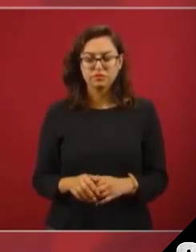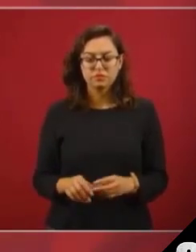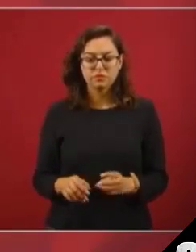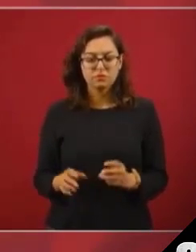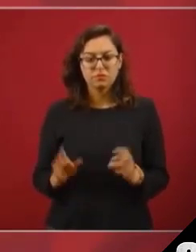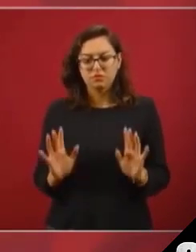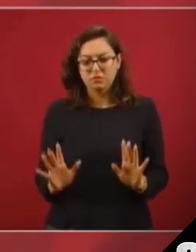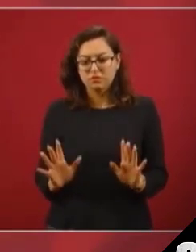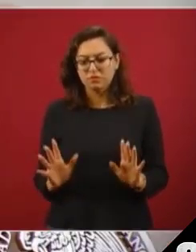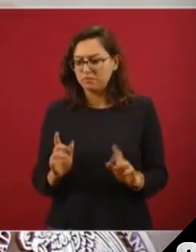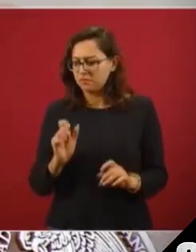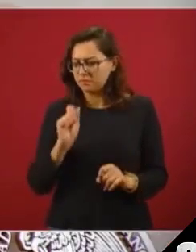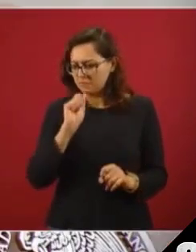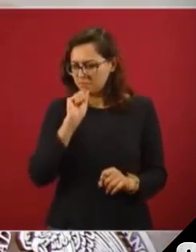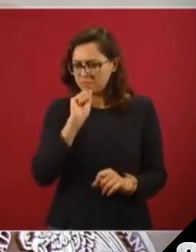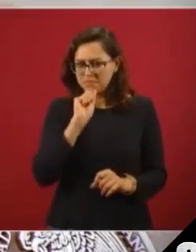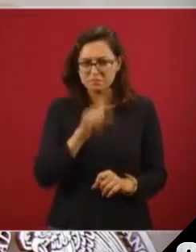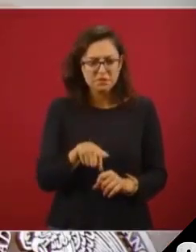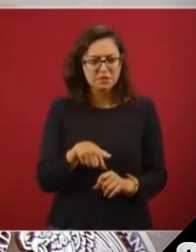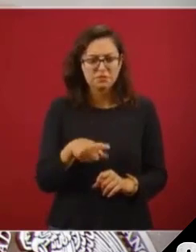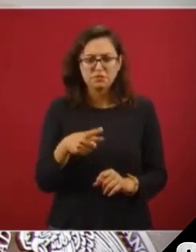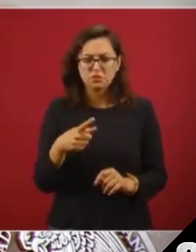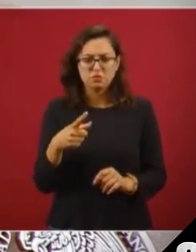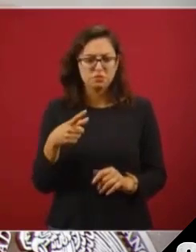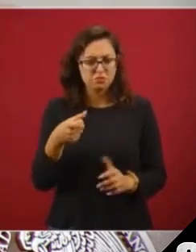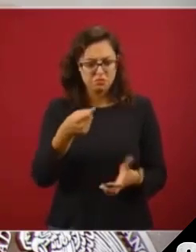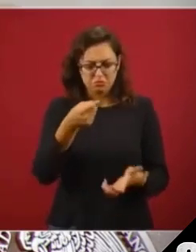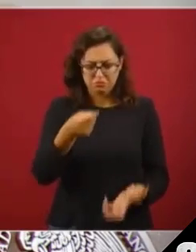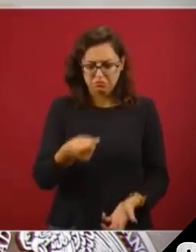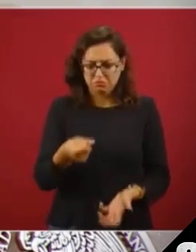destinarlo a la vacuna.